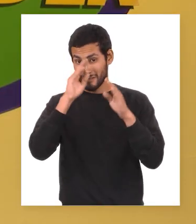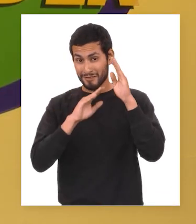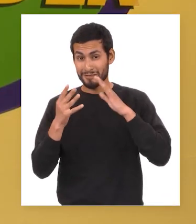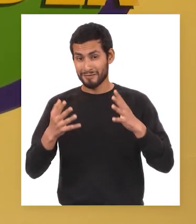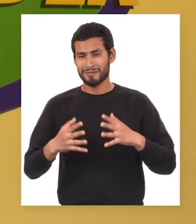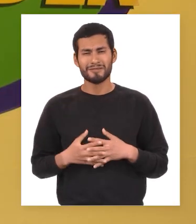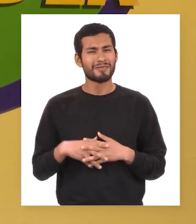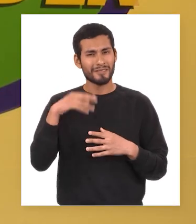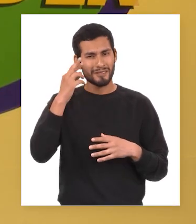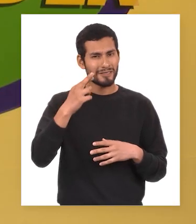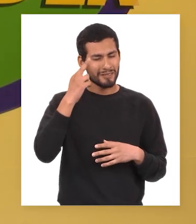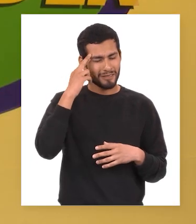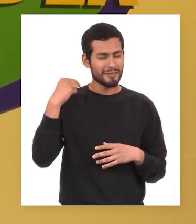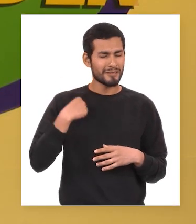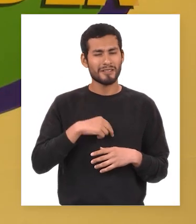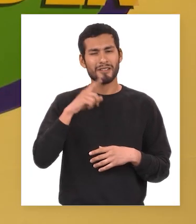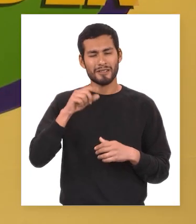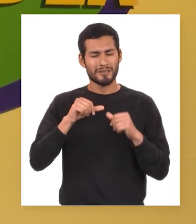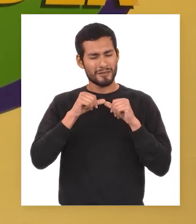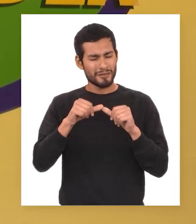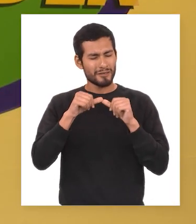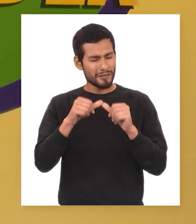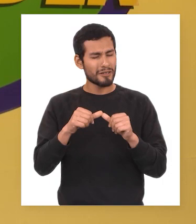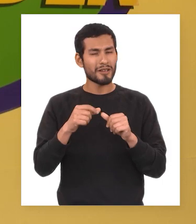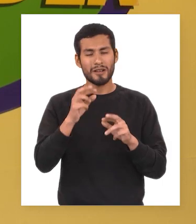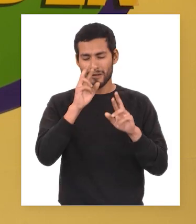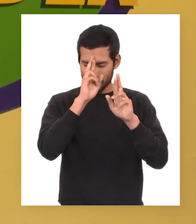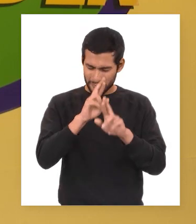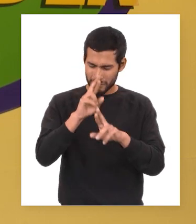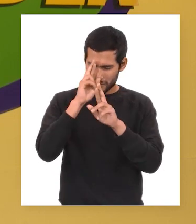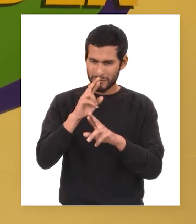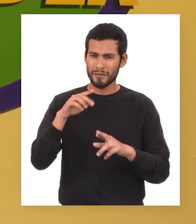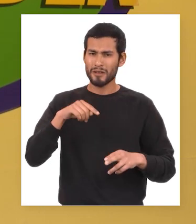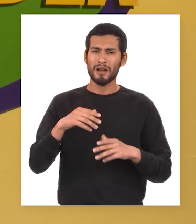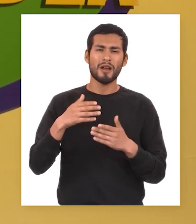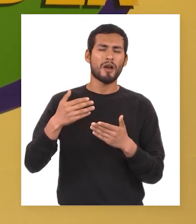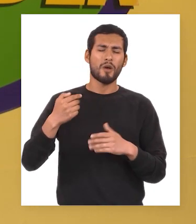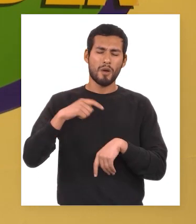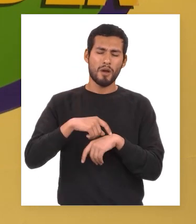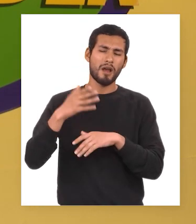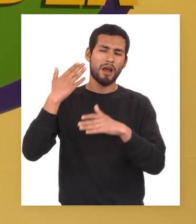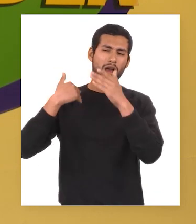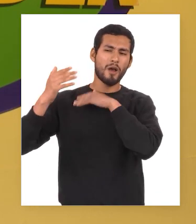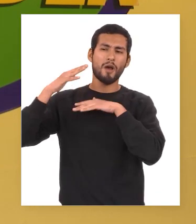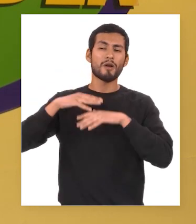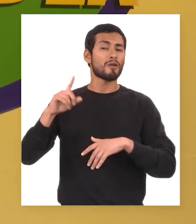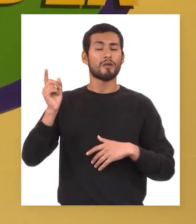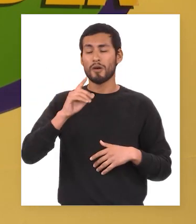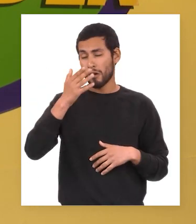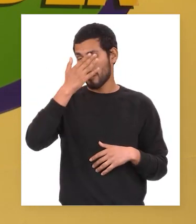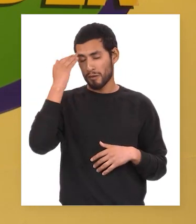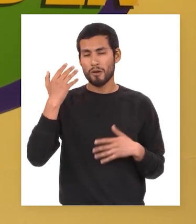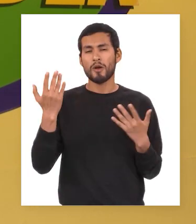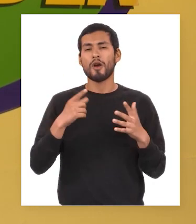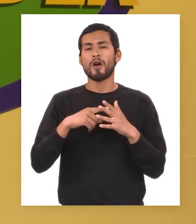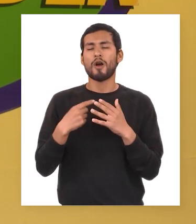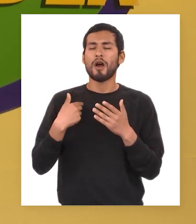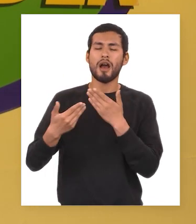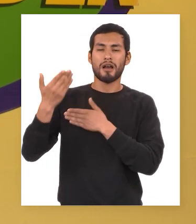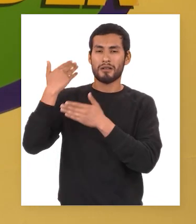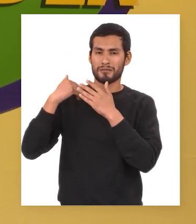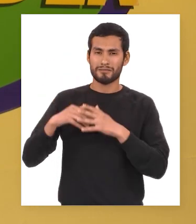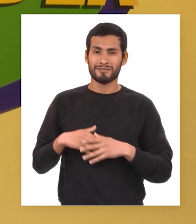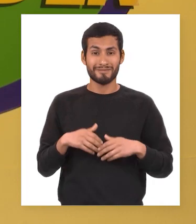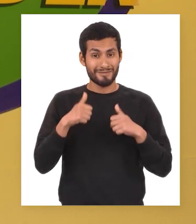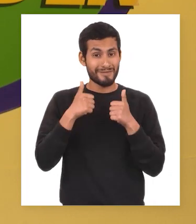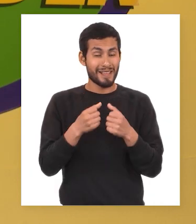preocupación es por eso que debemos de seguir mostrando mucho respeto hacia nuestros orígenes y nunca olvidar de dónde hemos